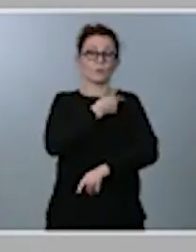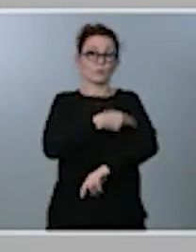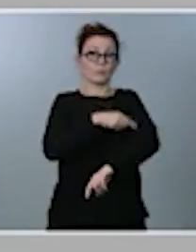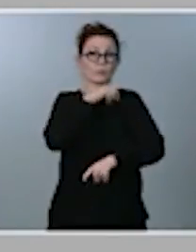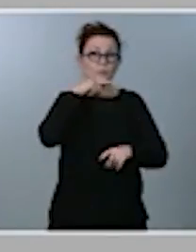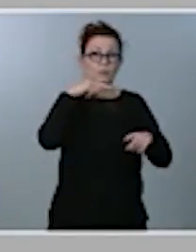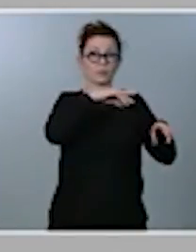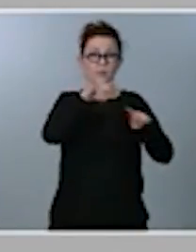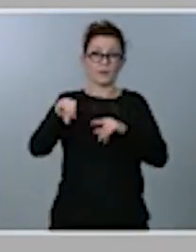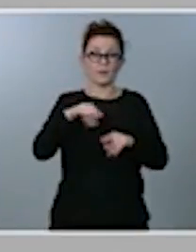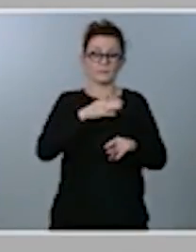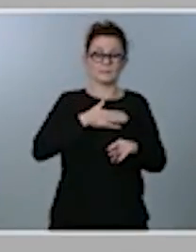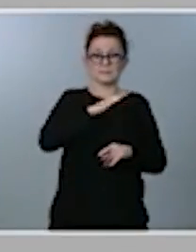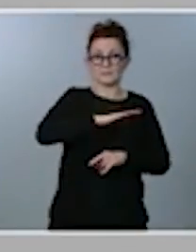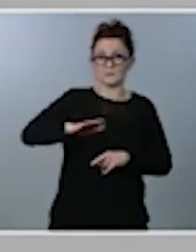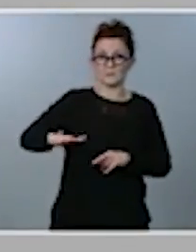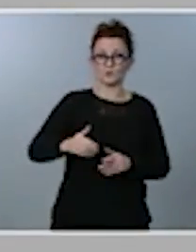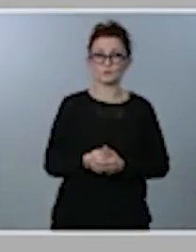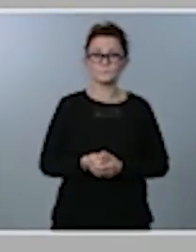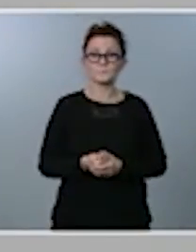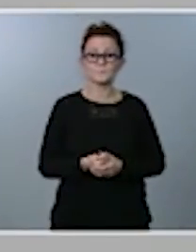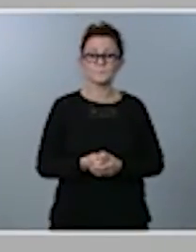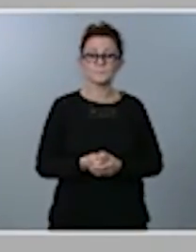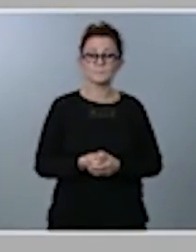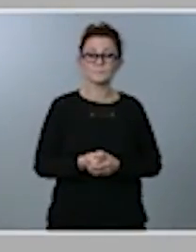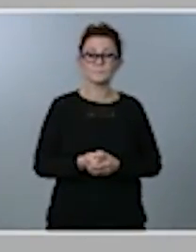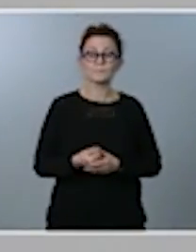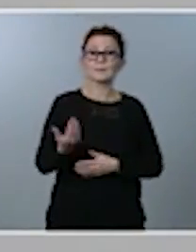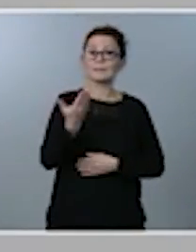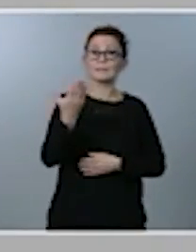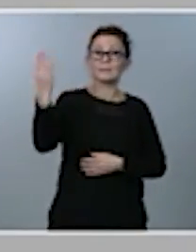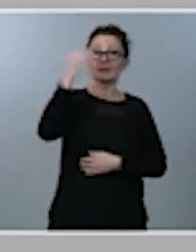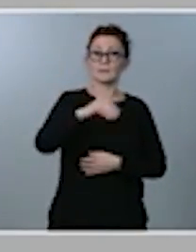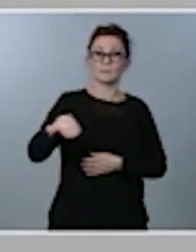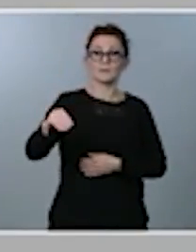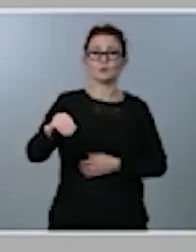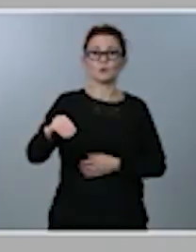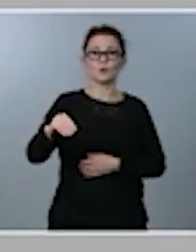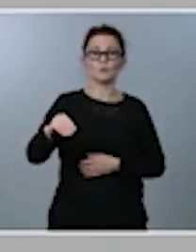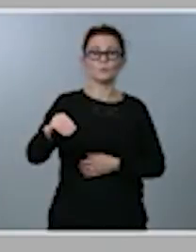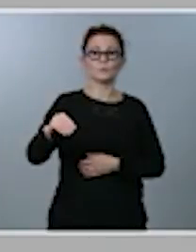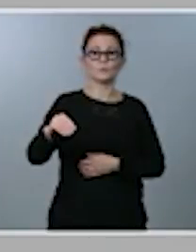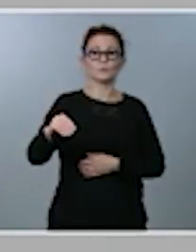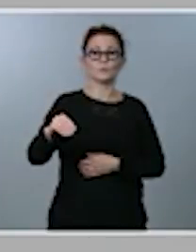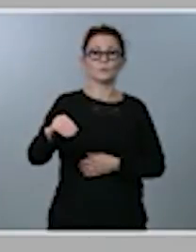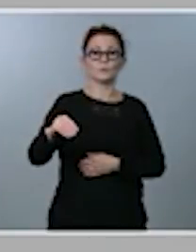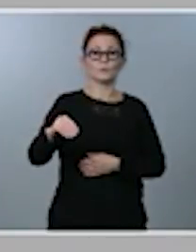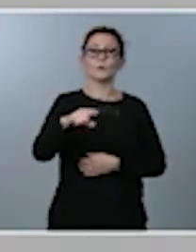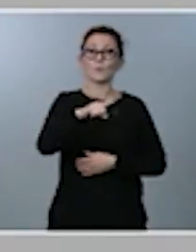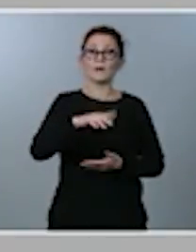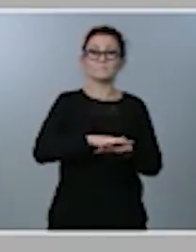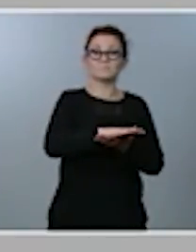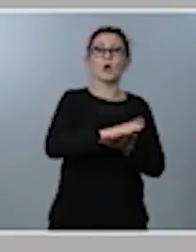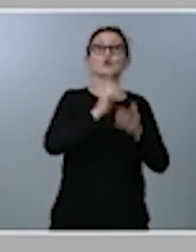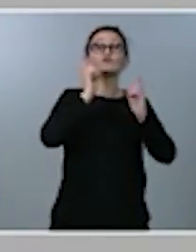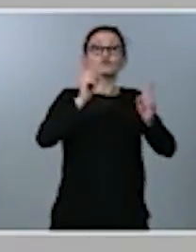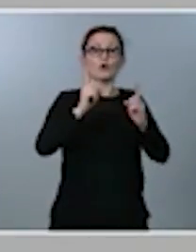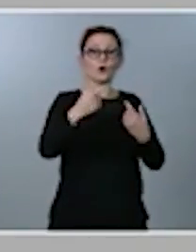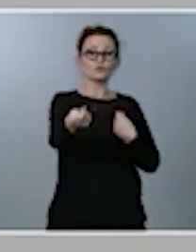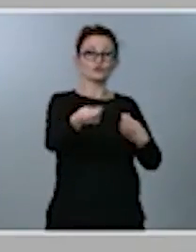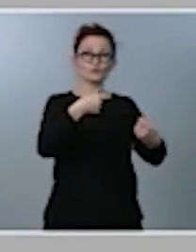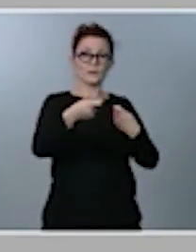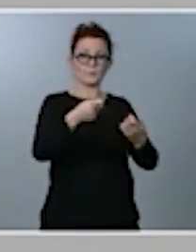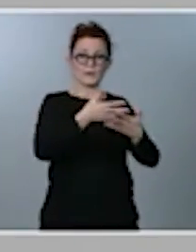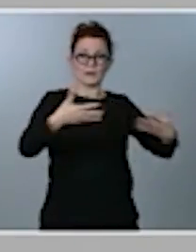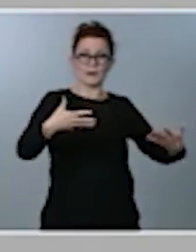y niñas. Un incremento que solo afecta, y quiero resaltarlo, a la venta de este producto en supermercados y en establecimientos. Por